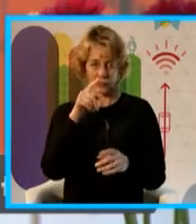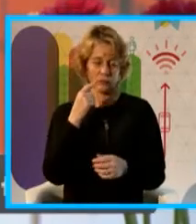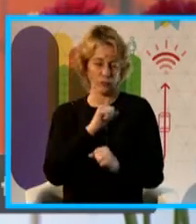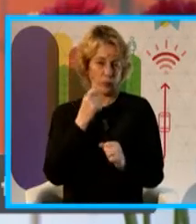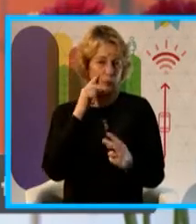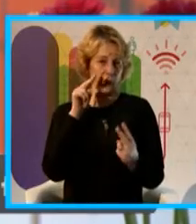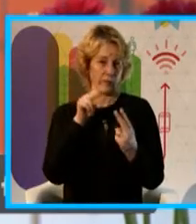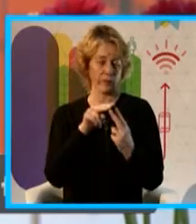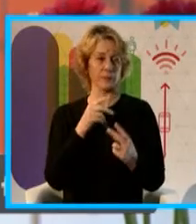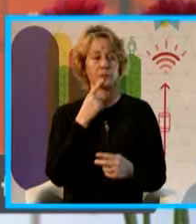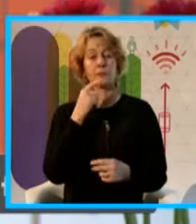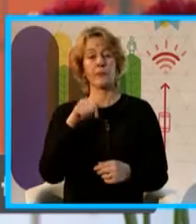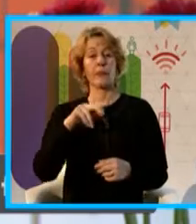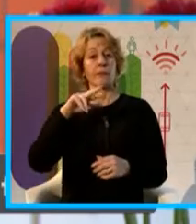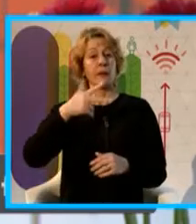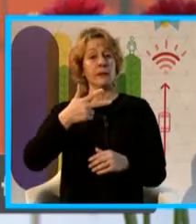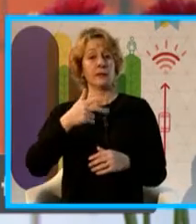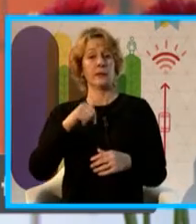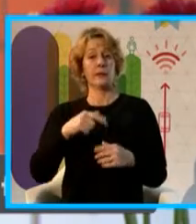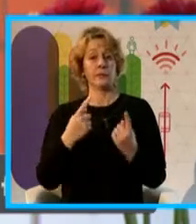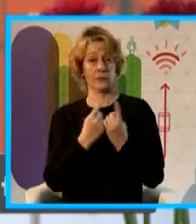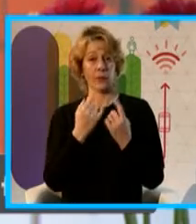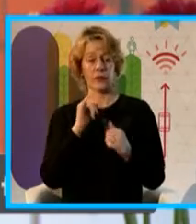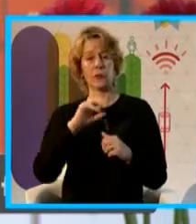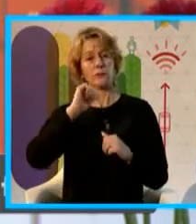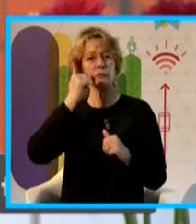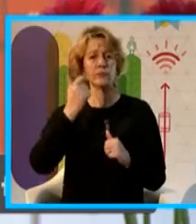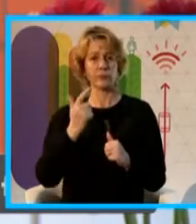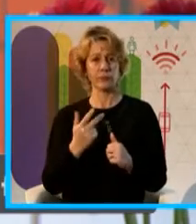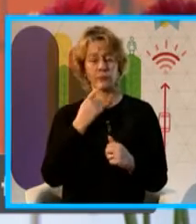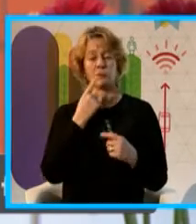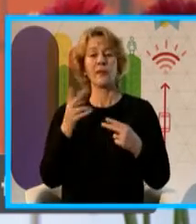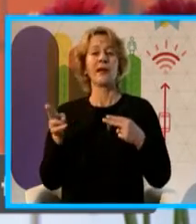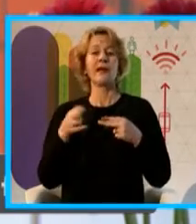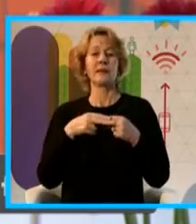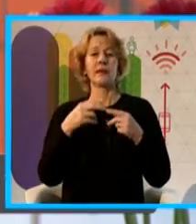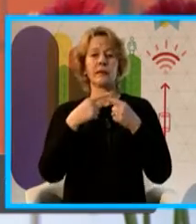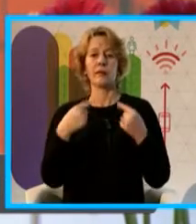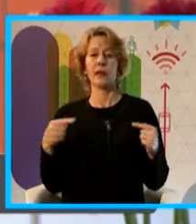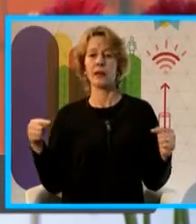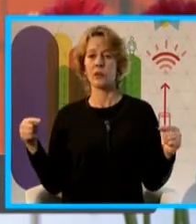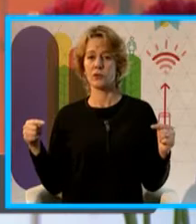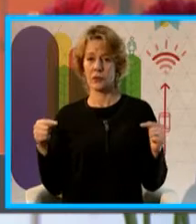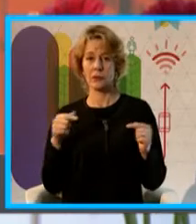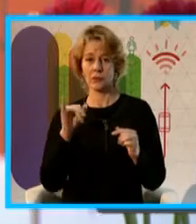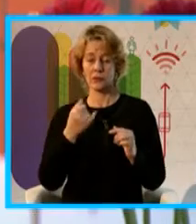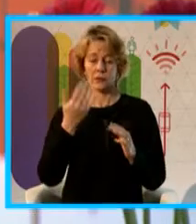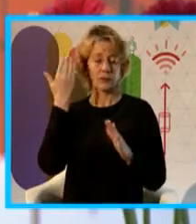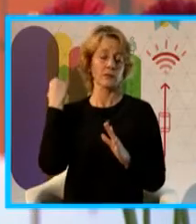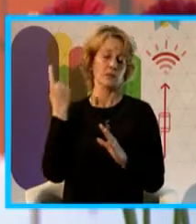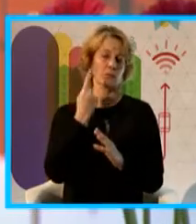En estos tres encuentros hay un tema que se ha conversado varias veces, que es Internet de las Cosas. De hecho, hoy de mañana,